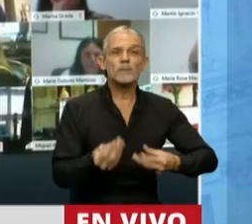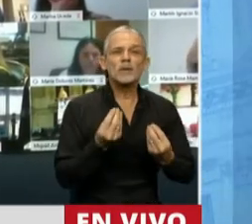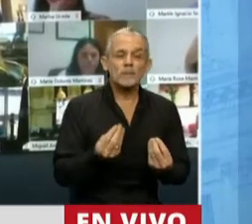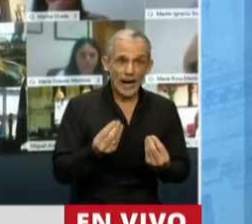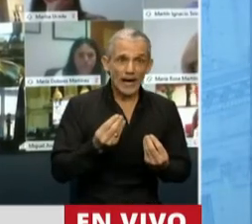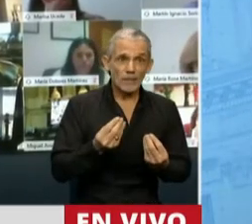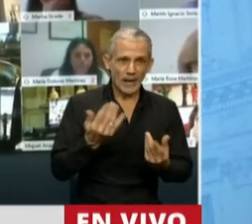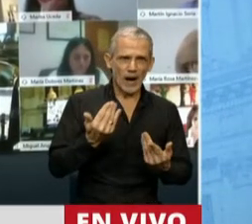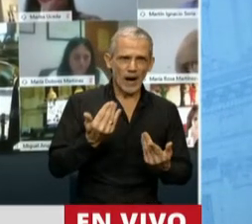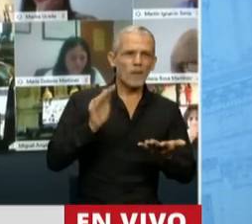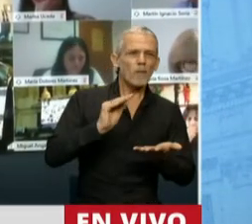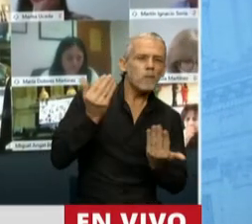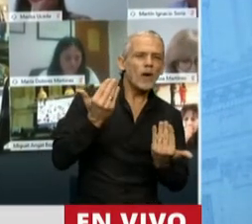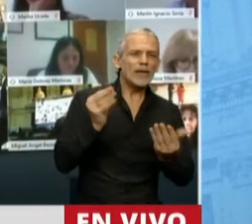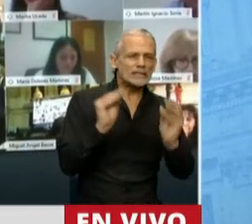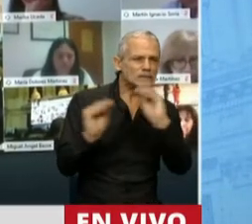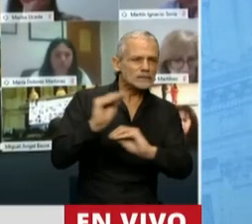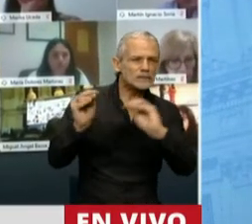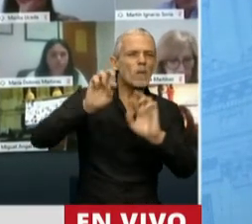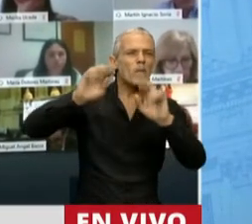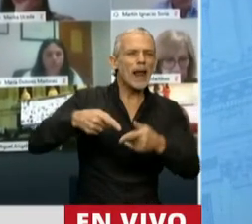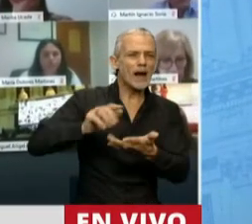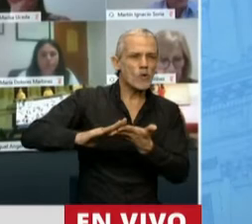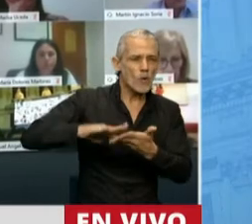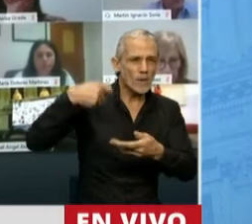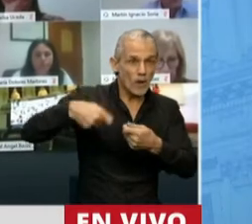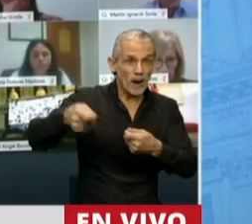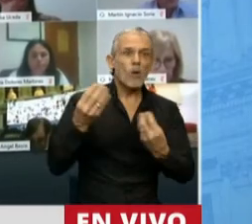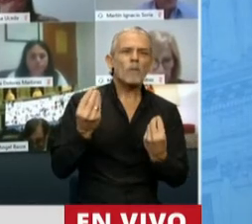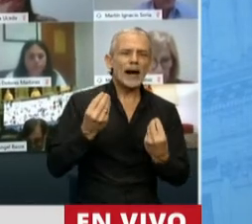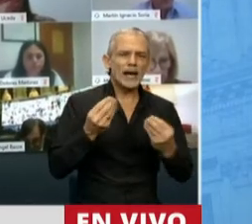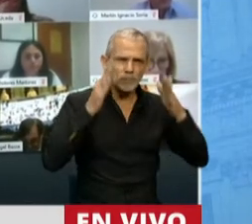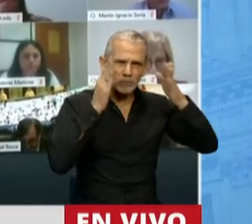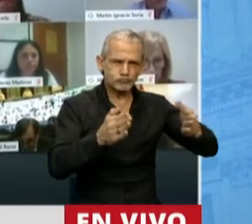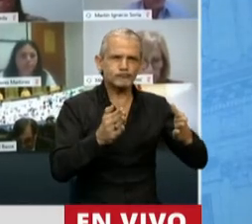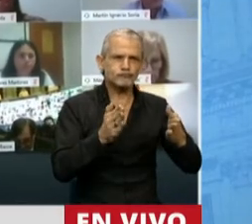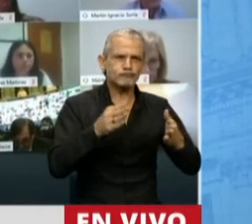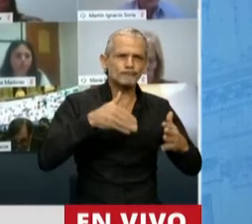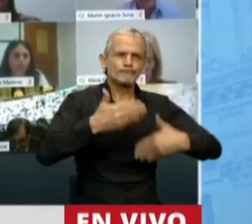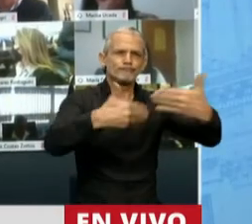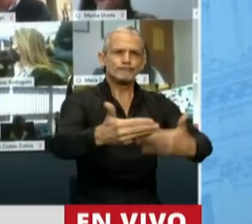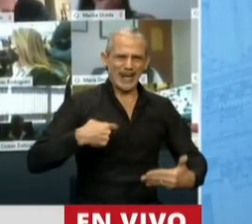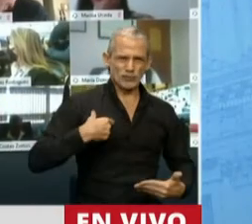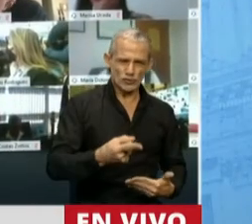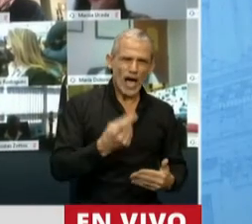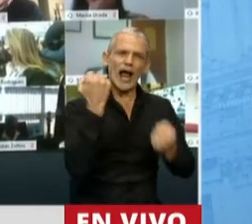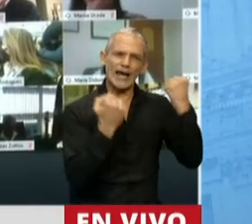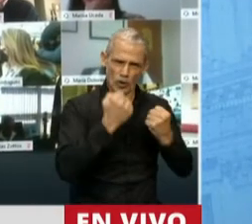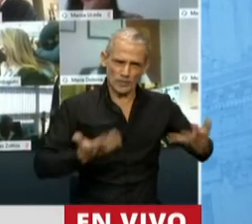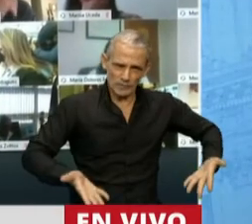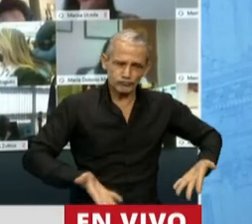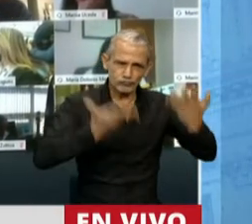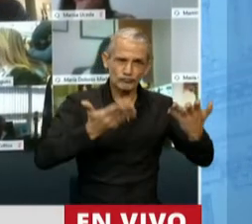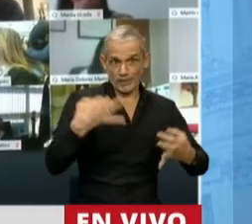reperfilamiento de una política que apunte al crecimiento con inclusión social, la recuperación económica, es decir, todo lo que